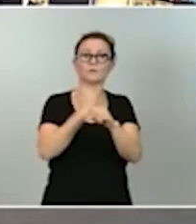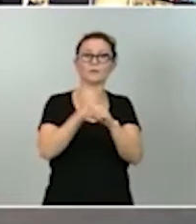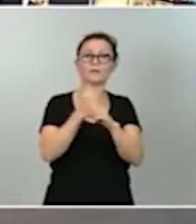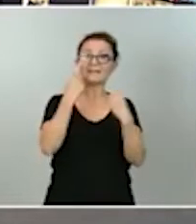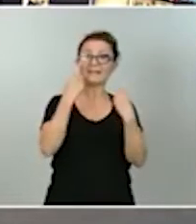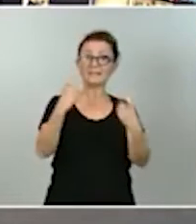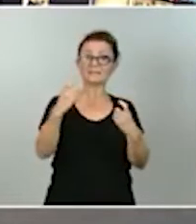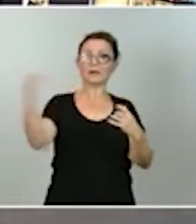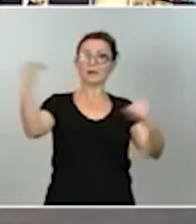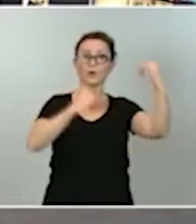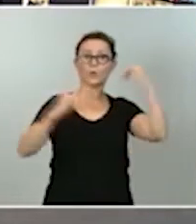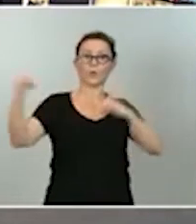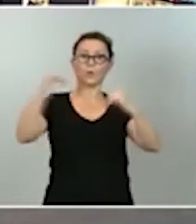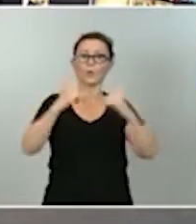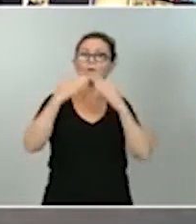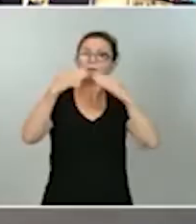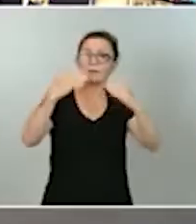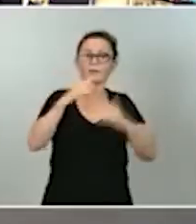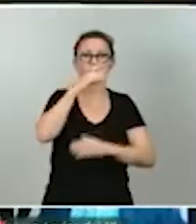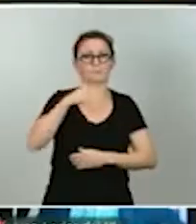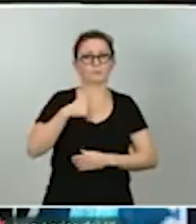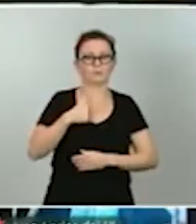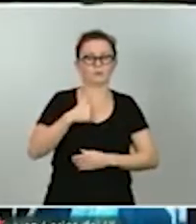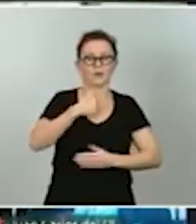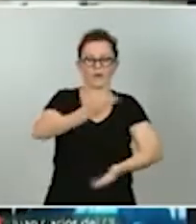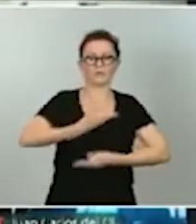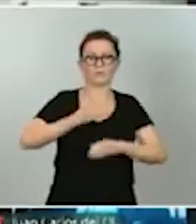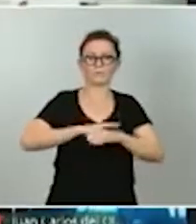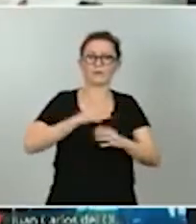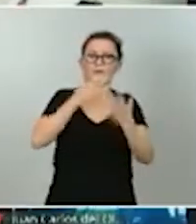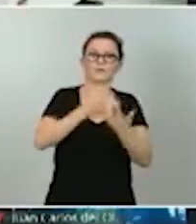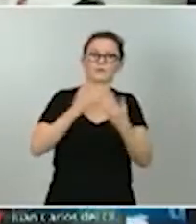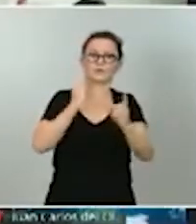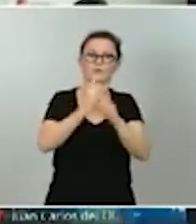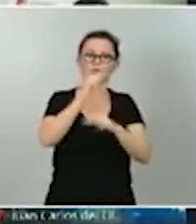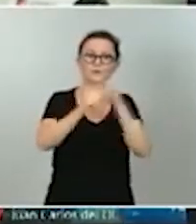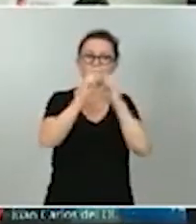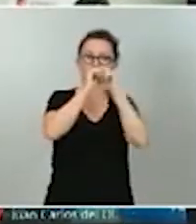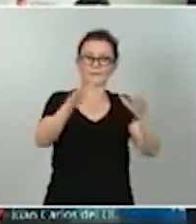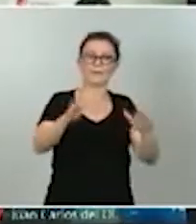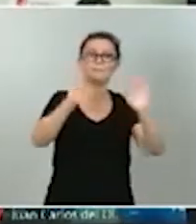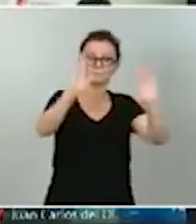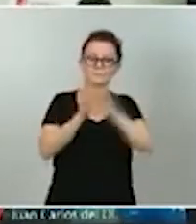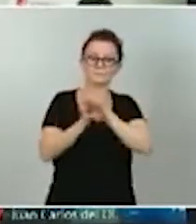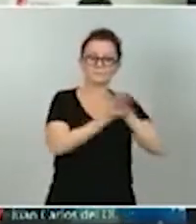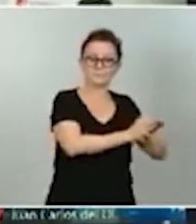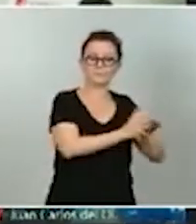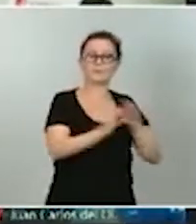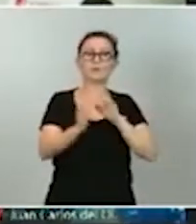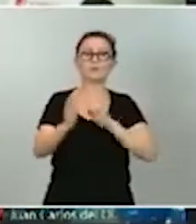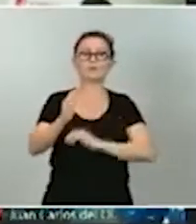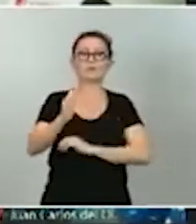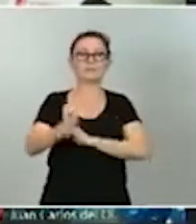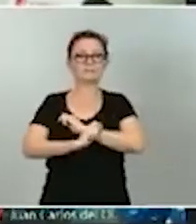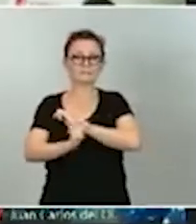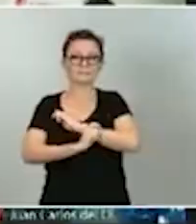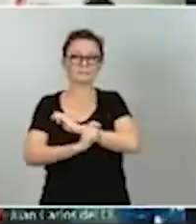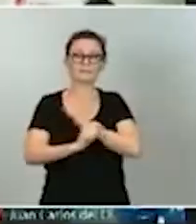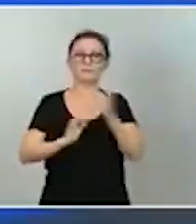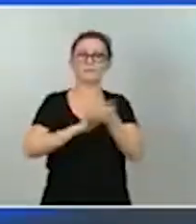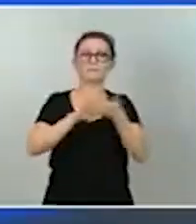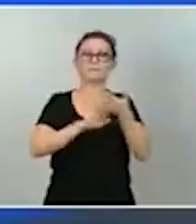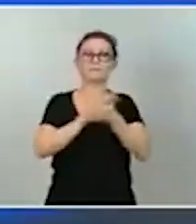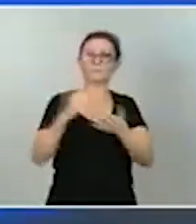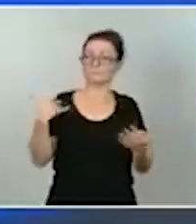trabajo durante estos meses duros de pandemia. Pero lo que quiero decirles en relación con la autonomía estratégica es que durante estos últimos